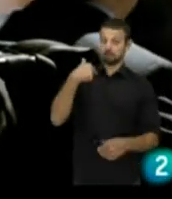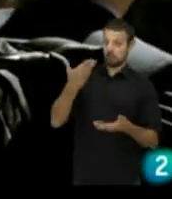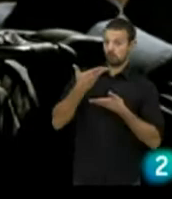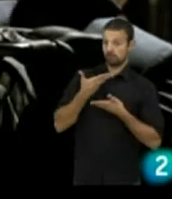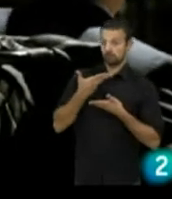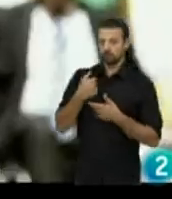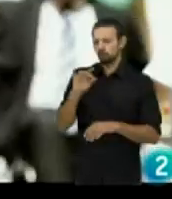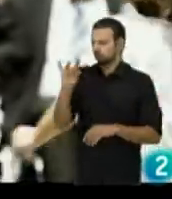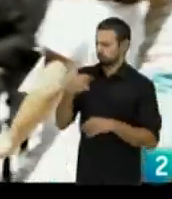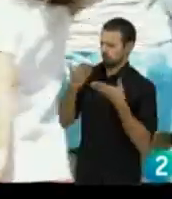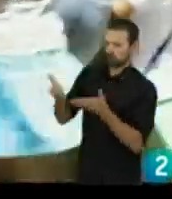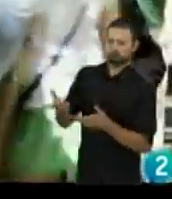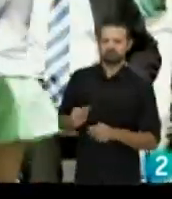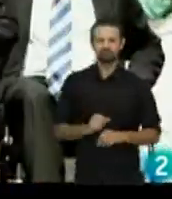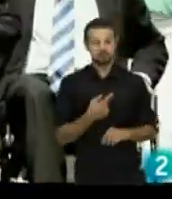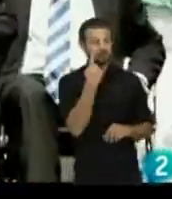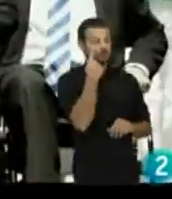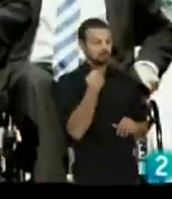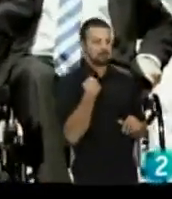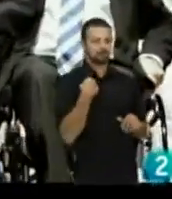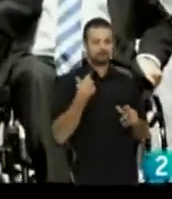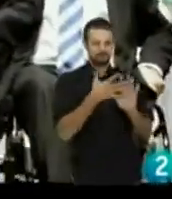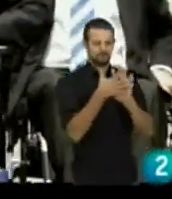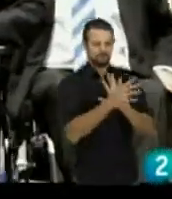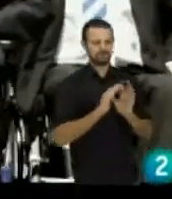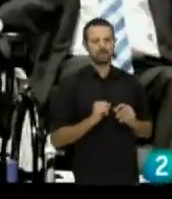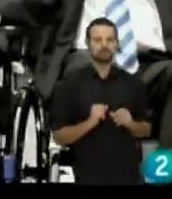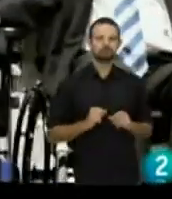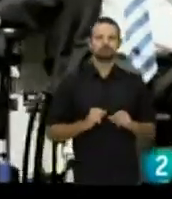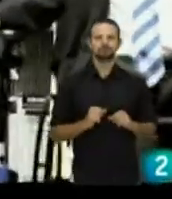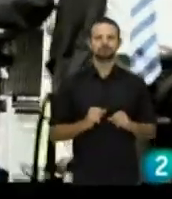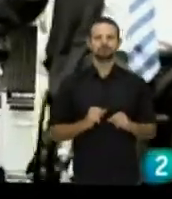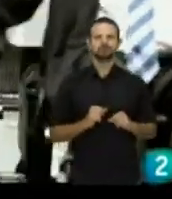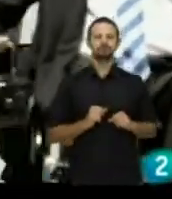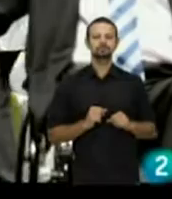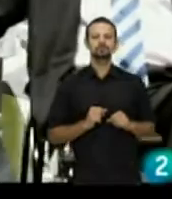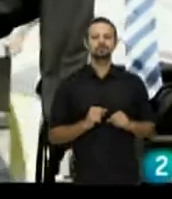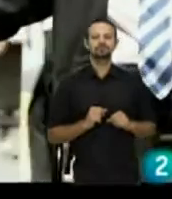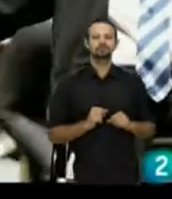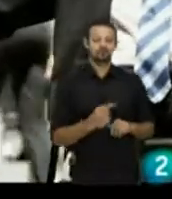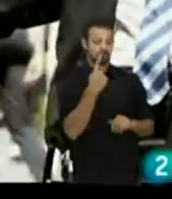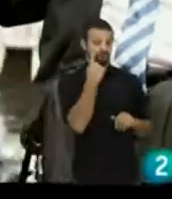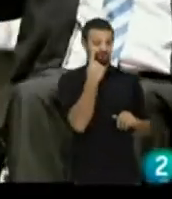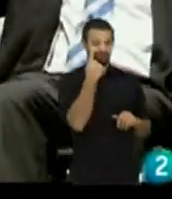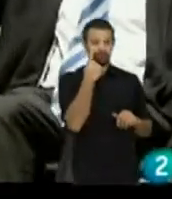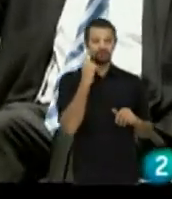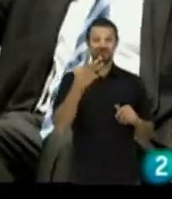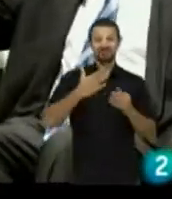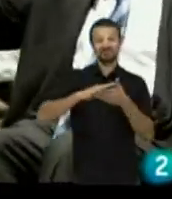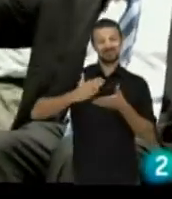Oye, ¿me ayudas a sacar dinero o vamos a sacar dinero aquí? Claro que sí, venga, vamos allá. Pues mira, te comento.